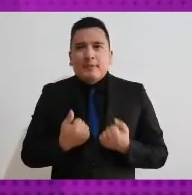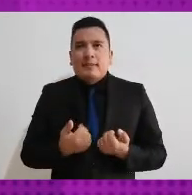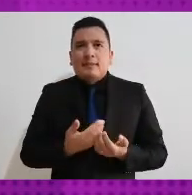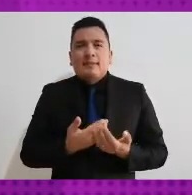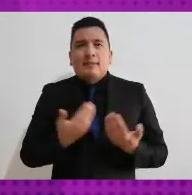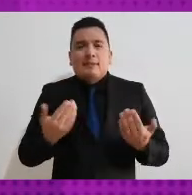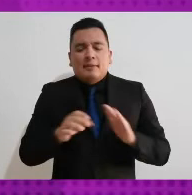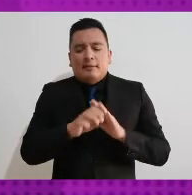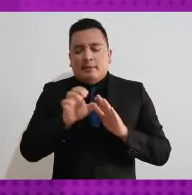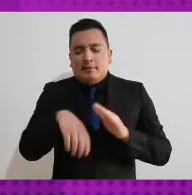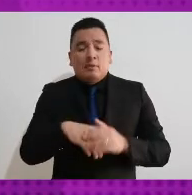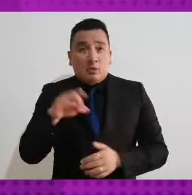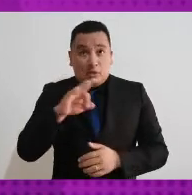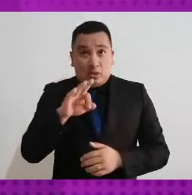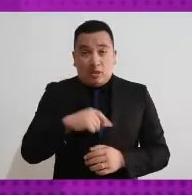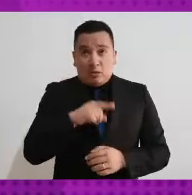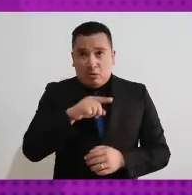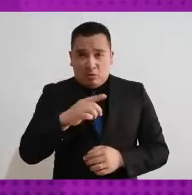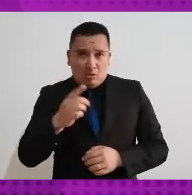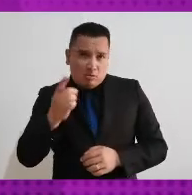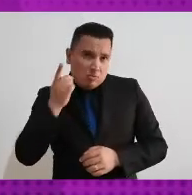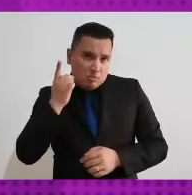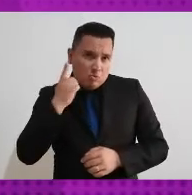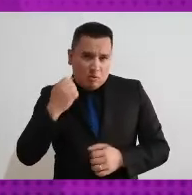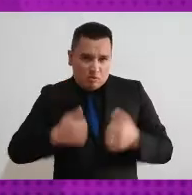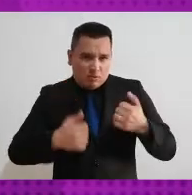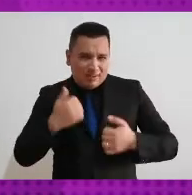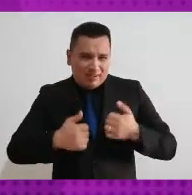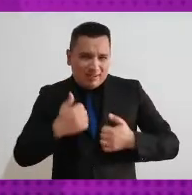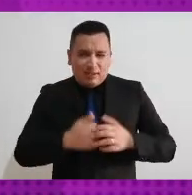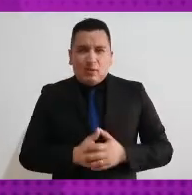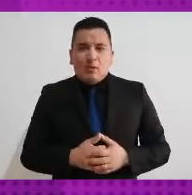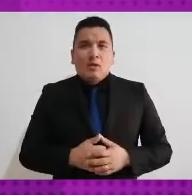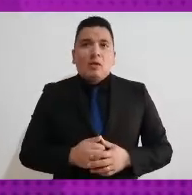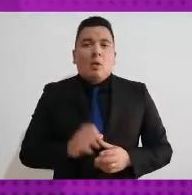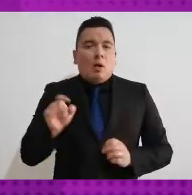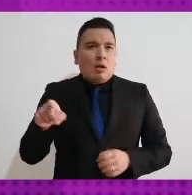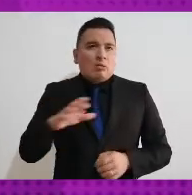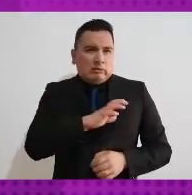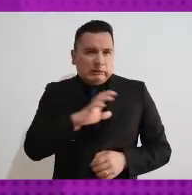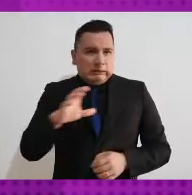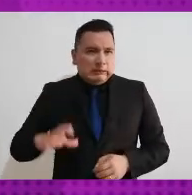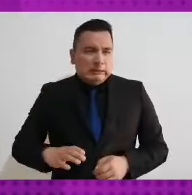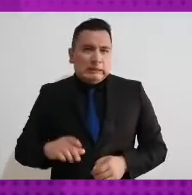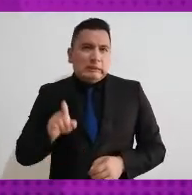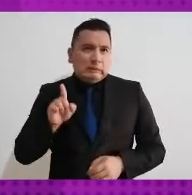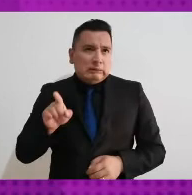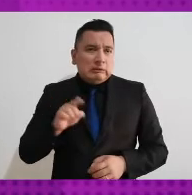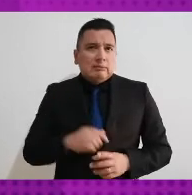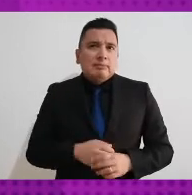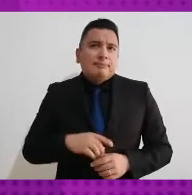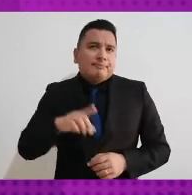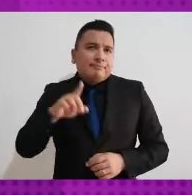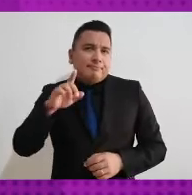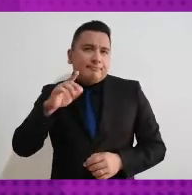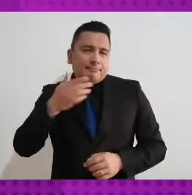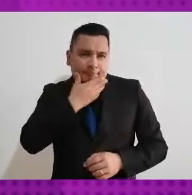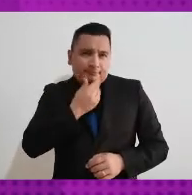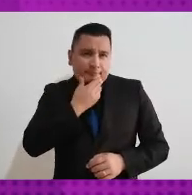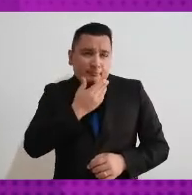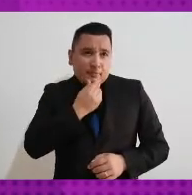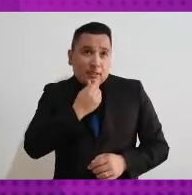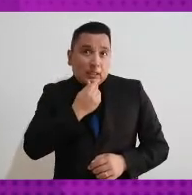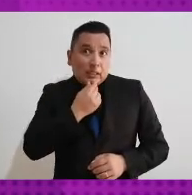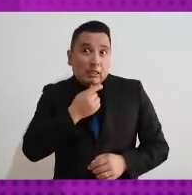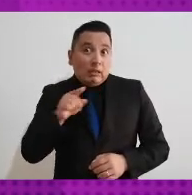para que la persona suplente fuera una mujer cuando el propietario fuera un hombre. Ahora, también establecimos que para